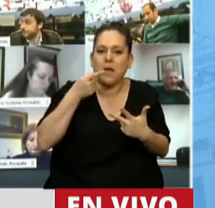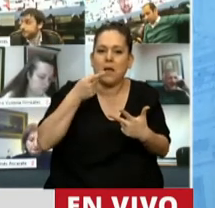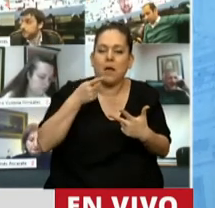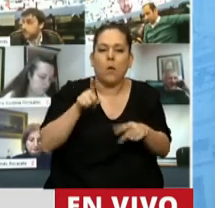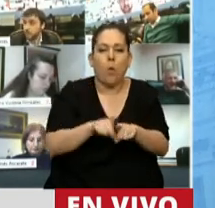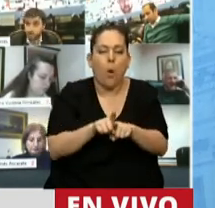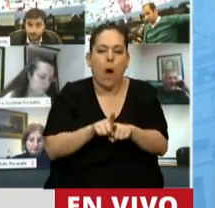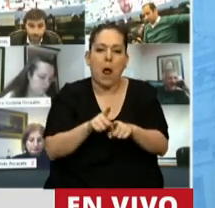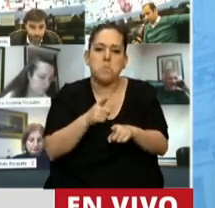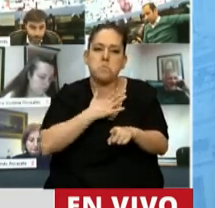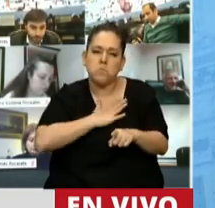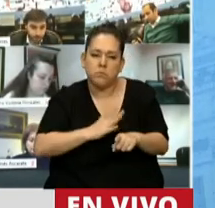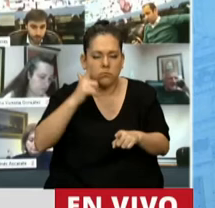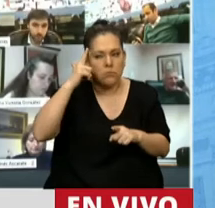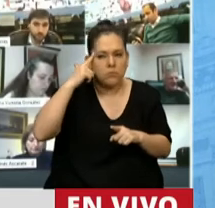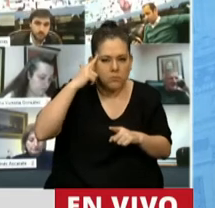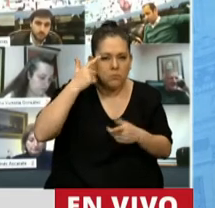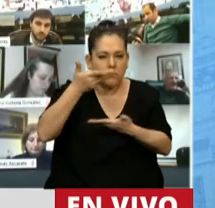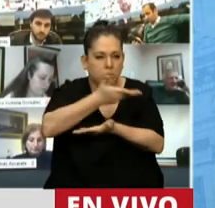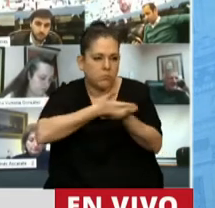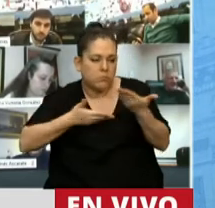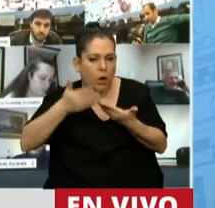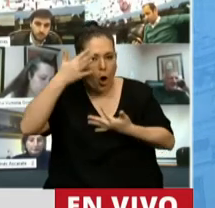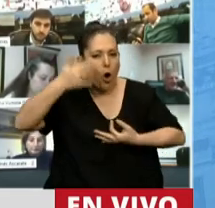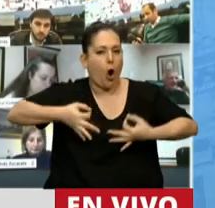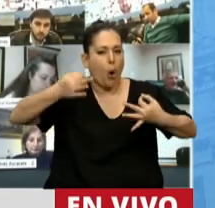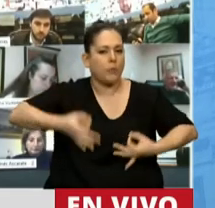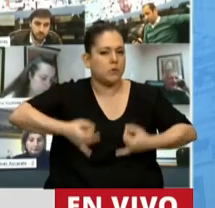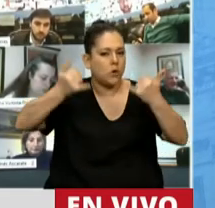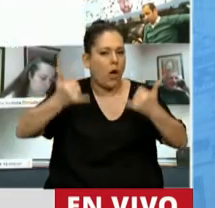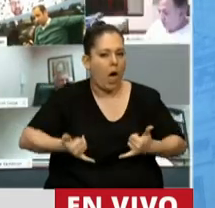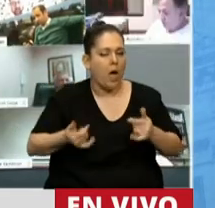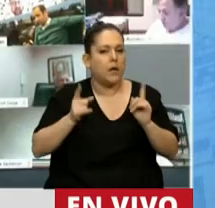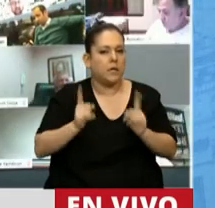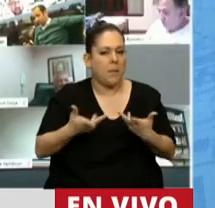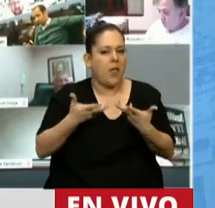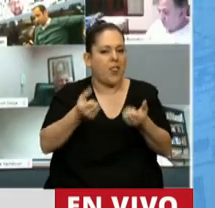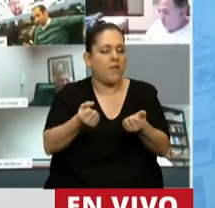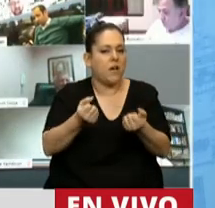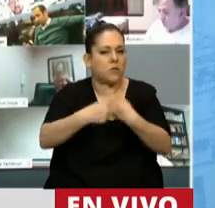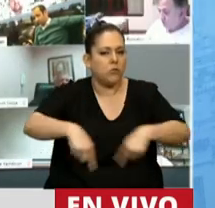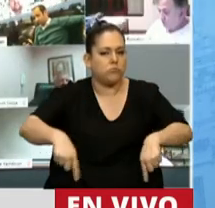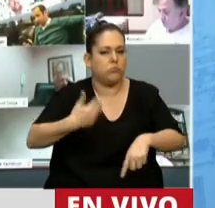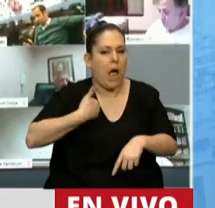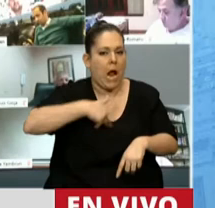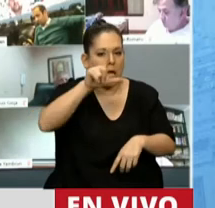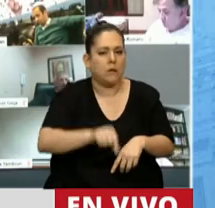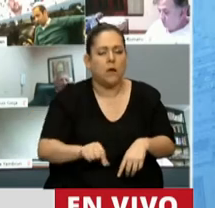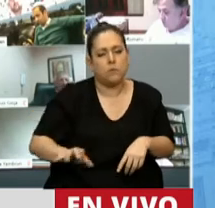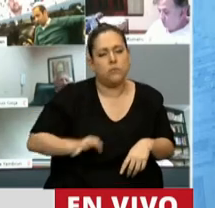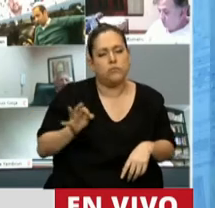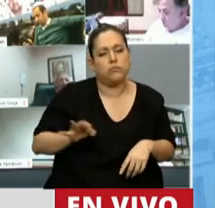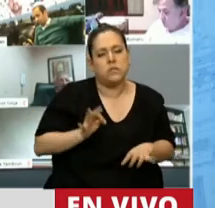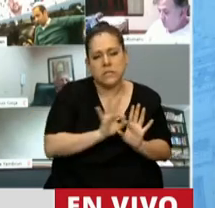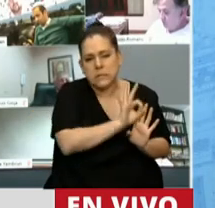perfil bajo, con mucha madurez, con mucha convicción y con una fuerte defensa del interés nacional, como no pasaba hace muchos años en la